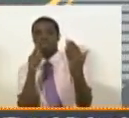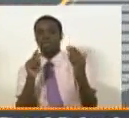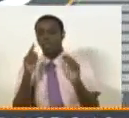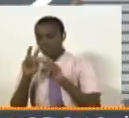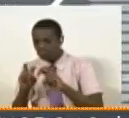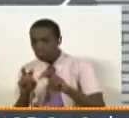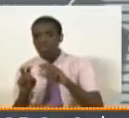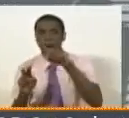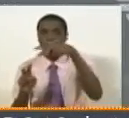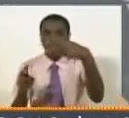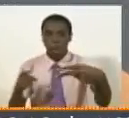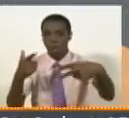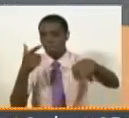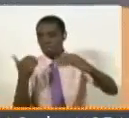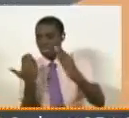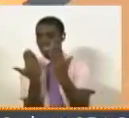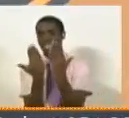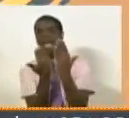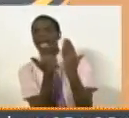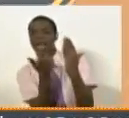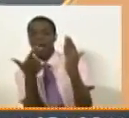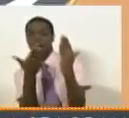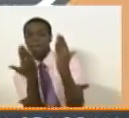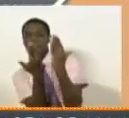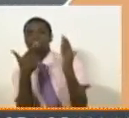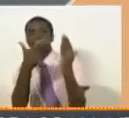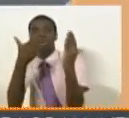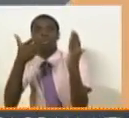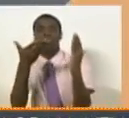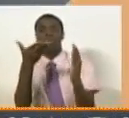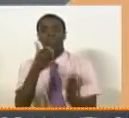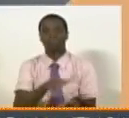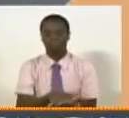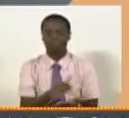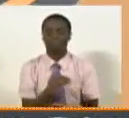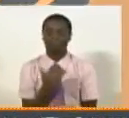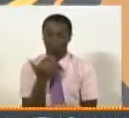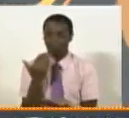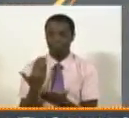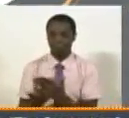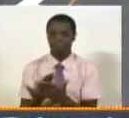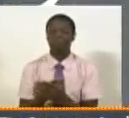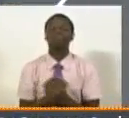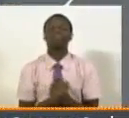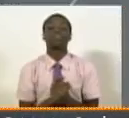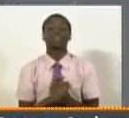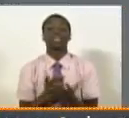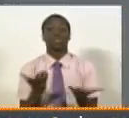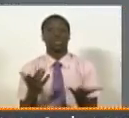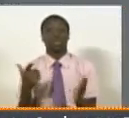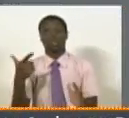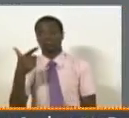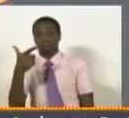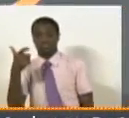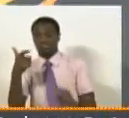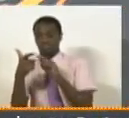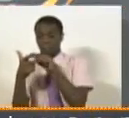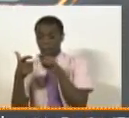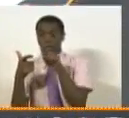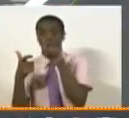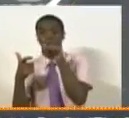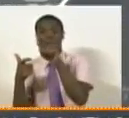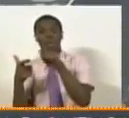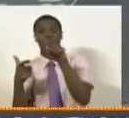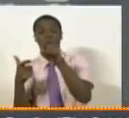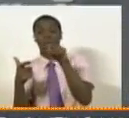expertos y se ve, pues, que el proyectil tiene